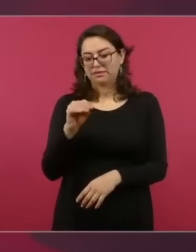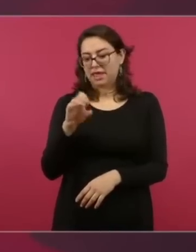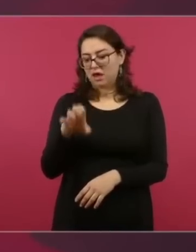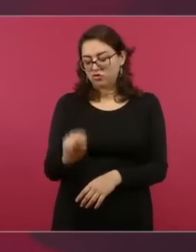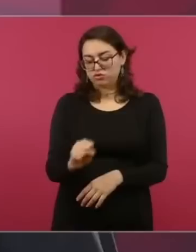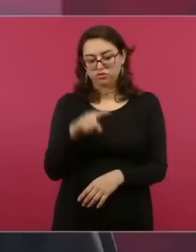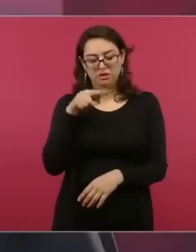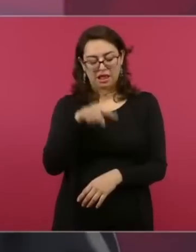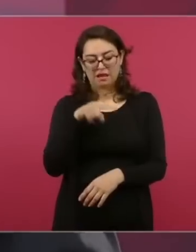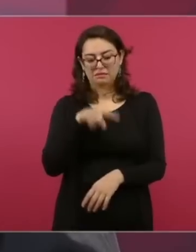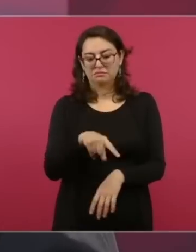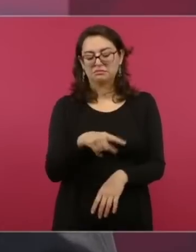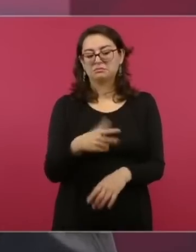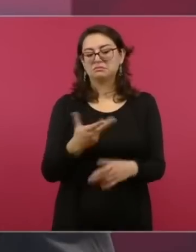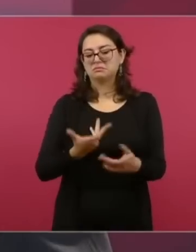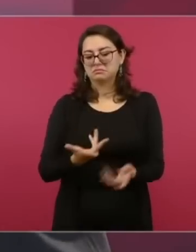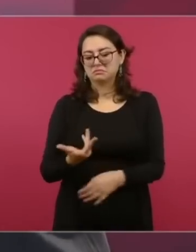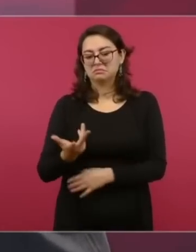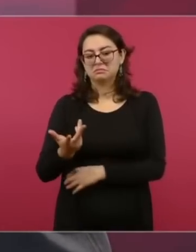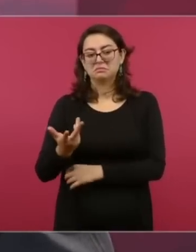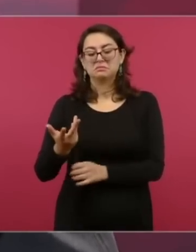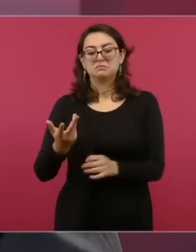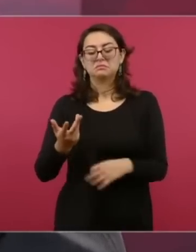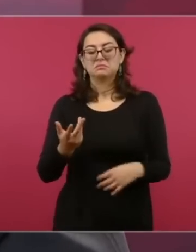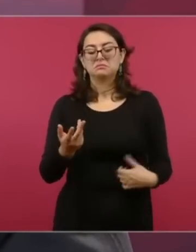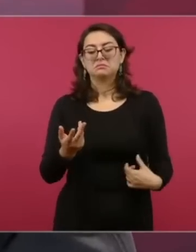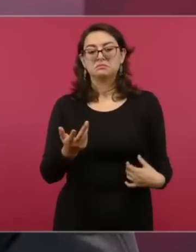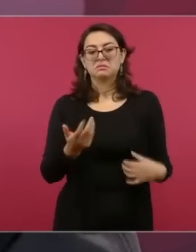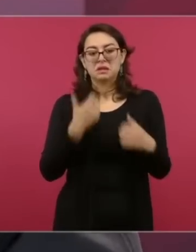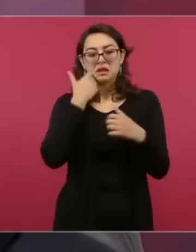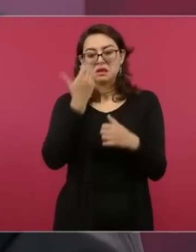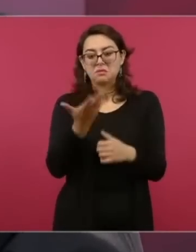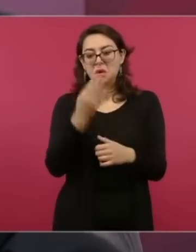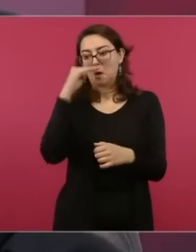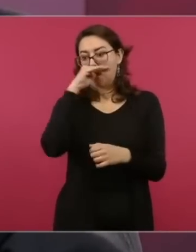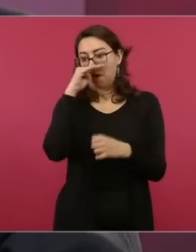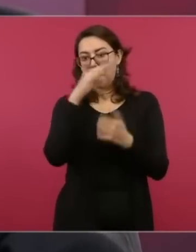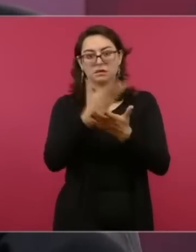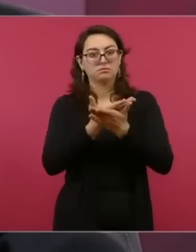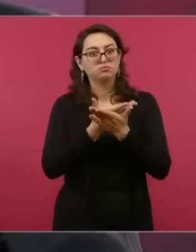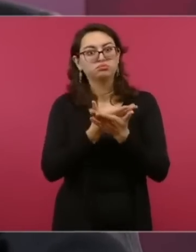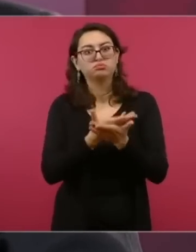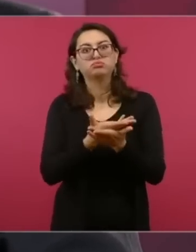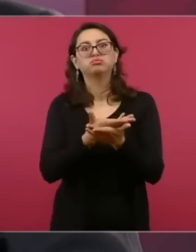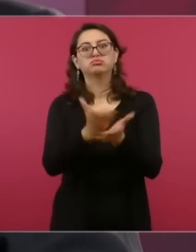de los conservadores de entonces,